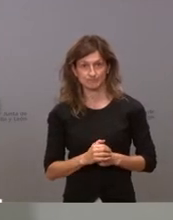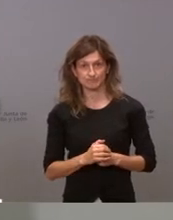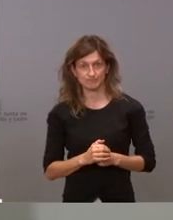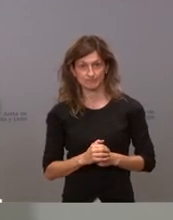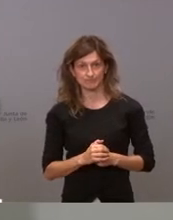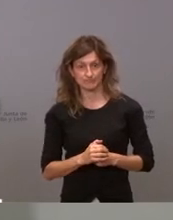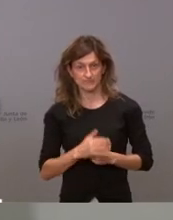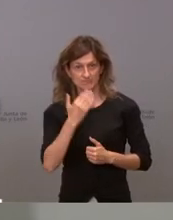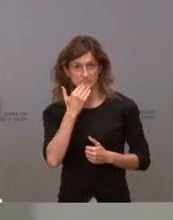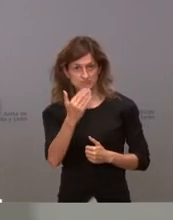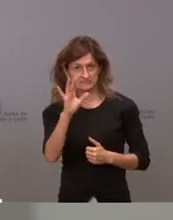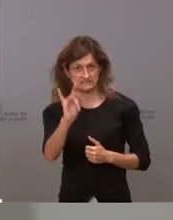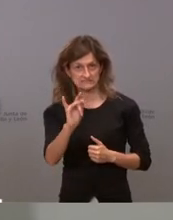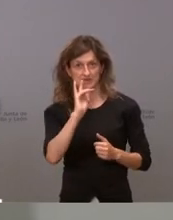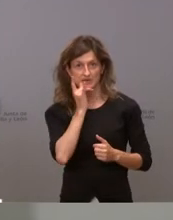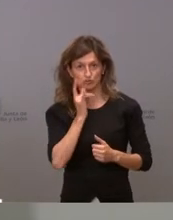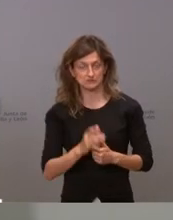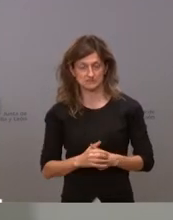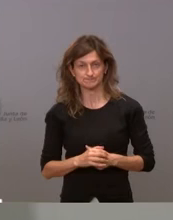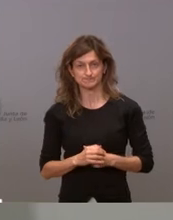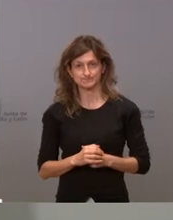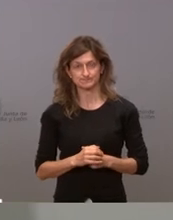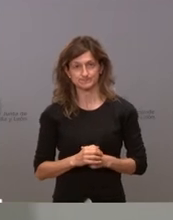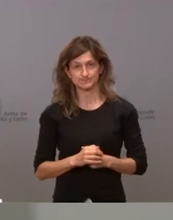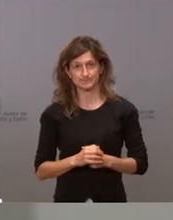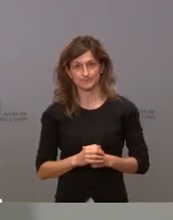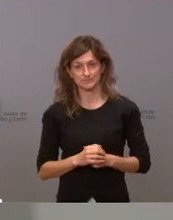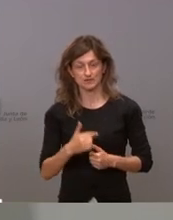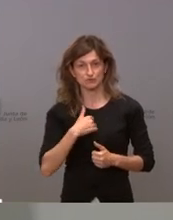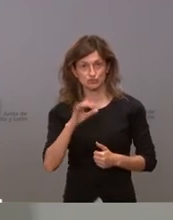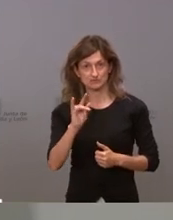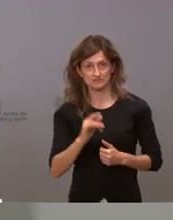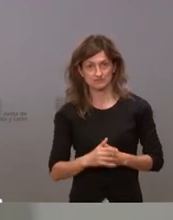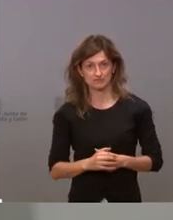lo digo con toda claridad sí yo sí